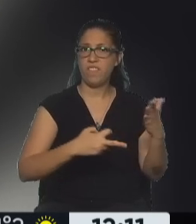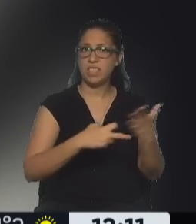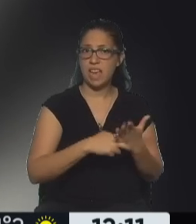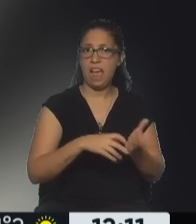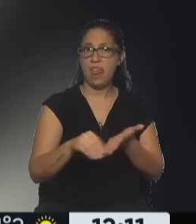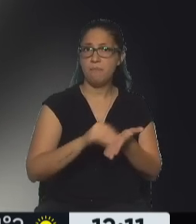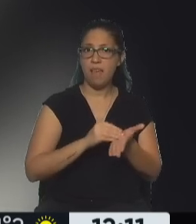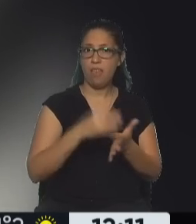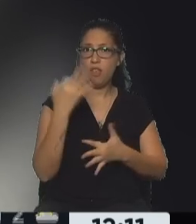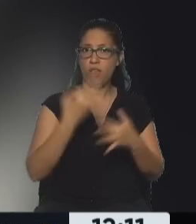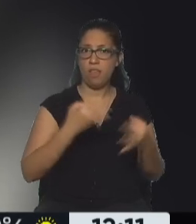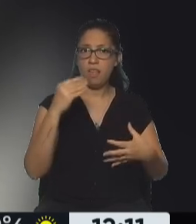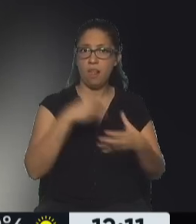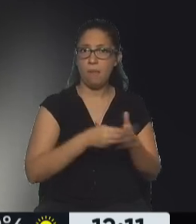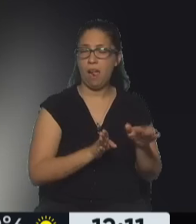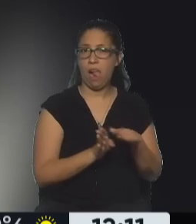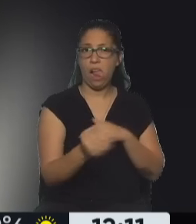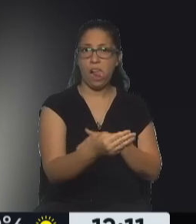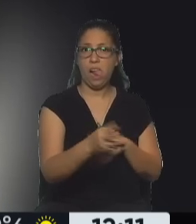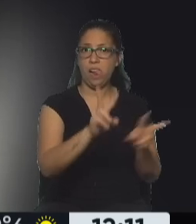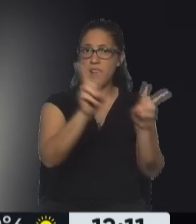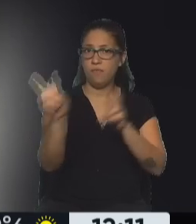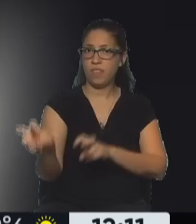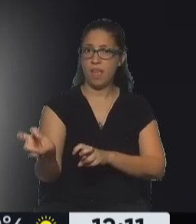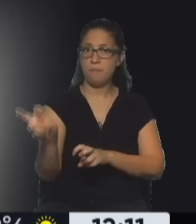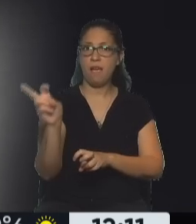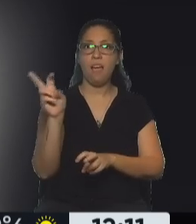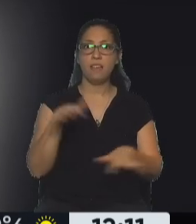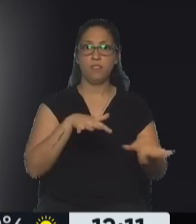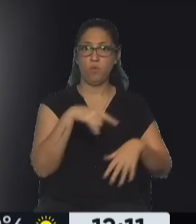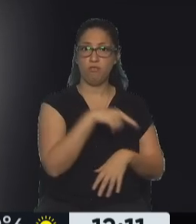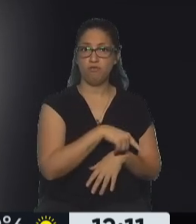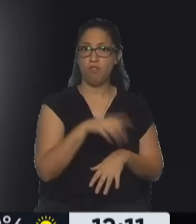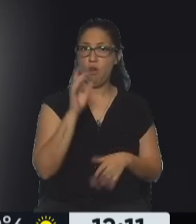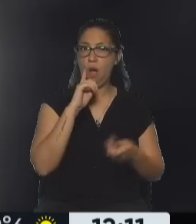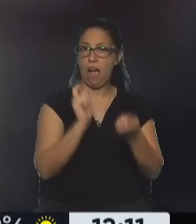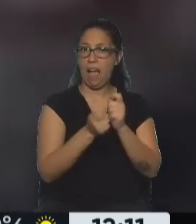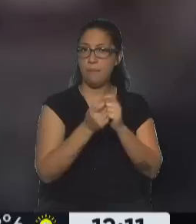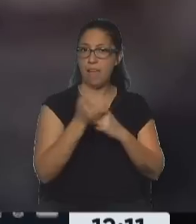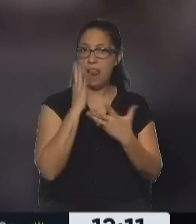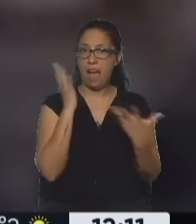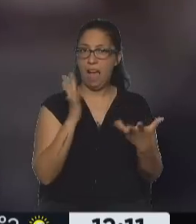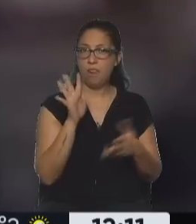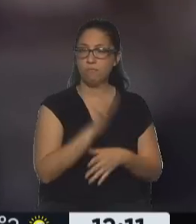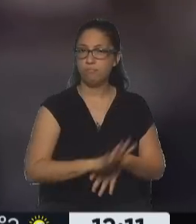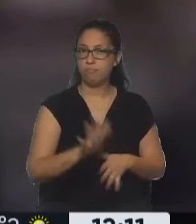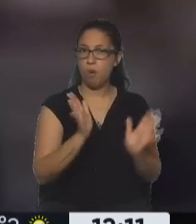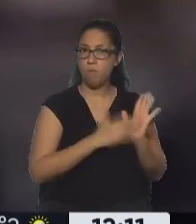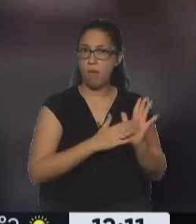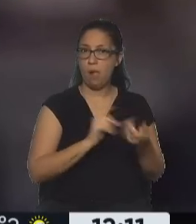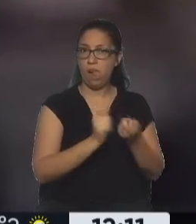tribunalicio, para desviar la atención sobre el suceso o alterar, repito, pruebas,